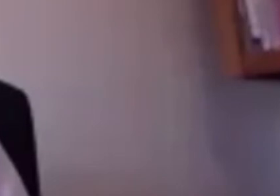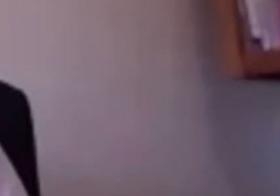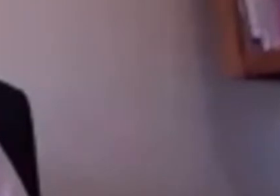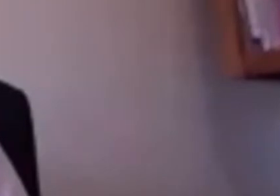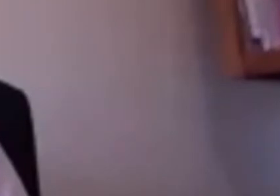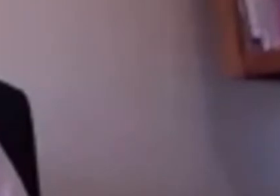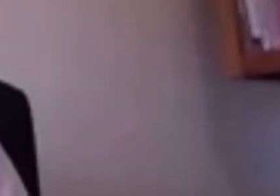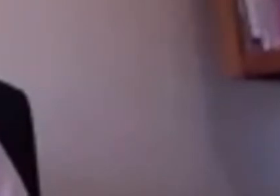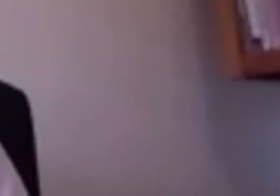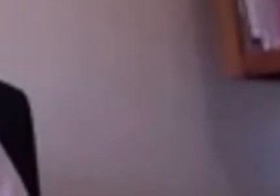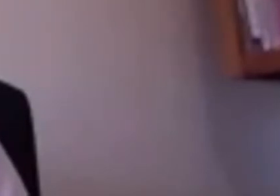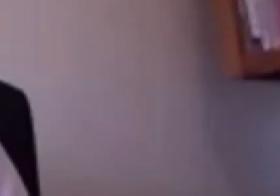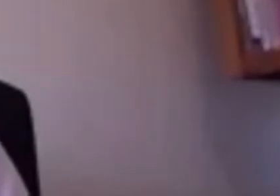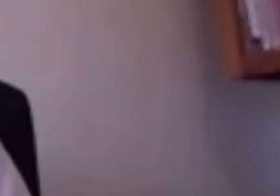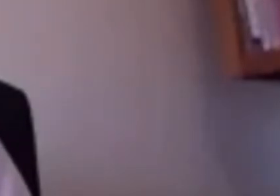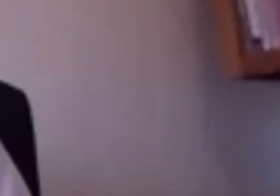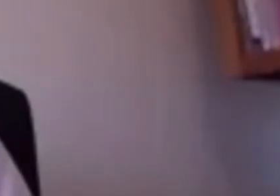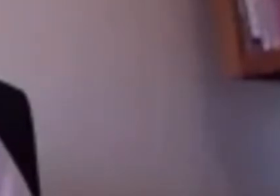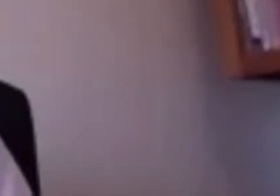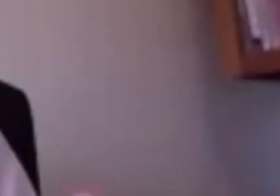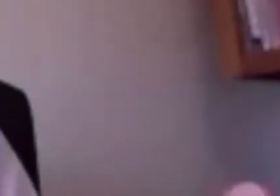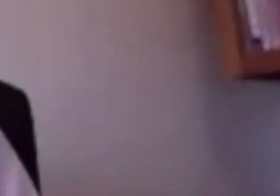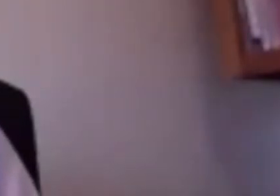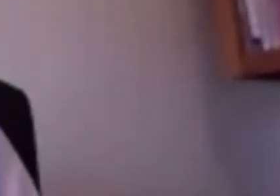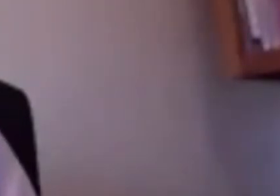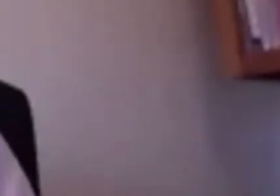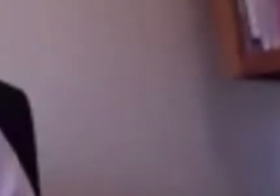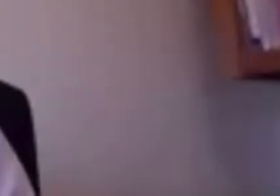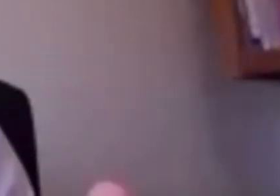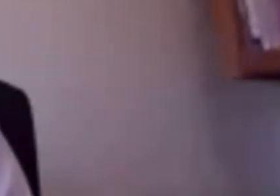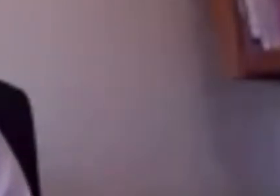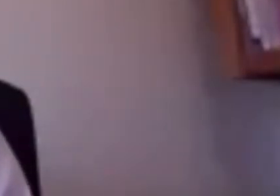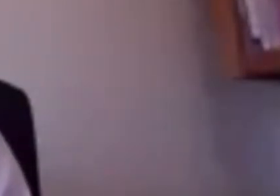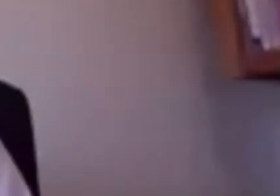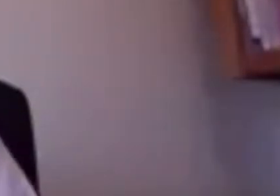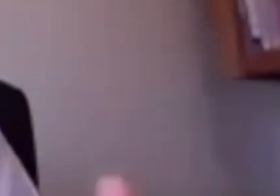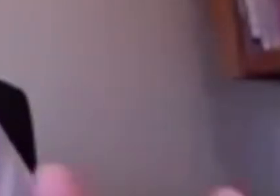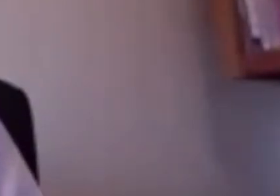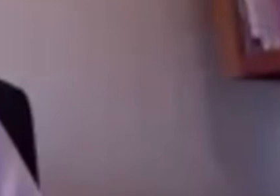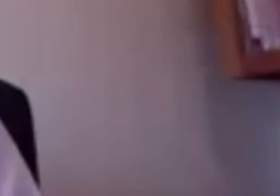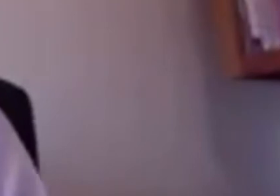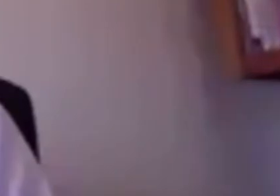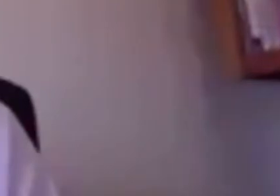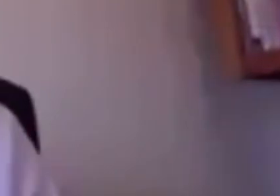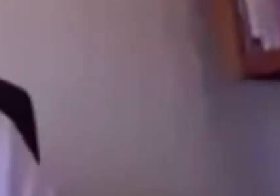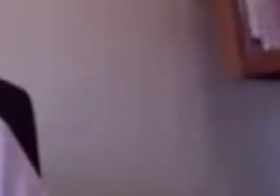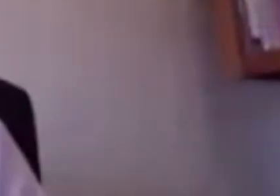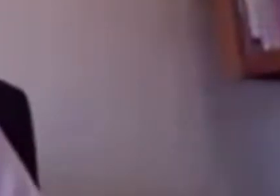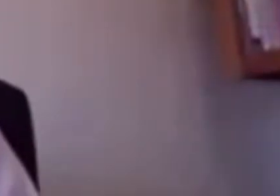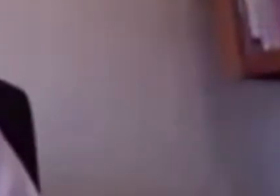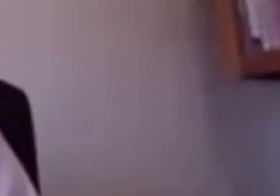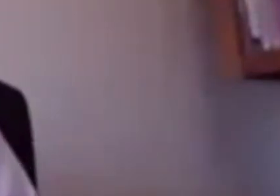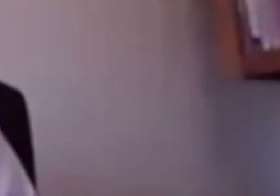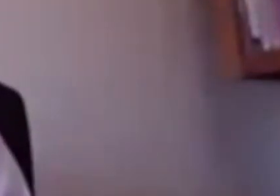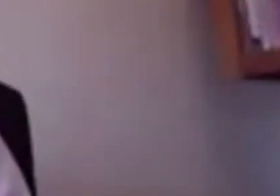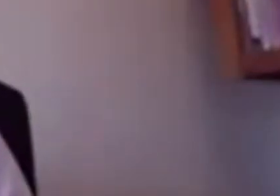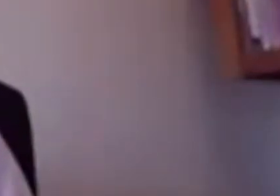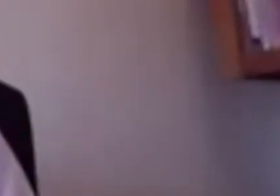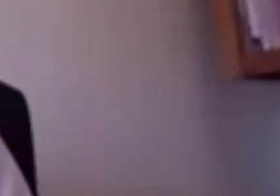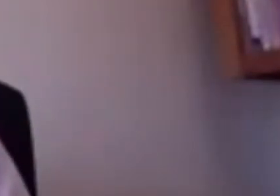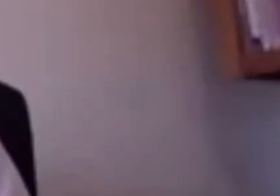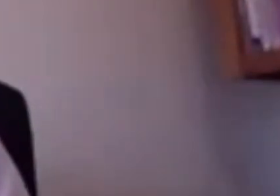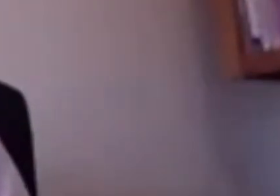que han estado midiendo nos da una línea general y si hiciéramos una combinación creo que podríamos tener